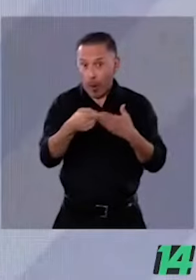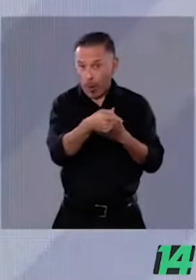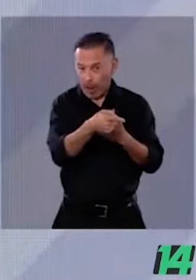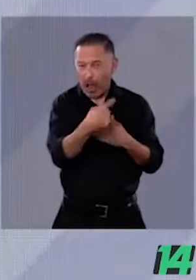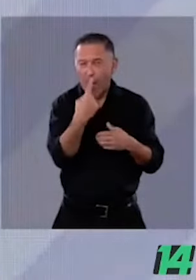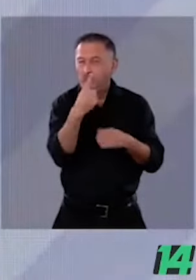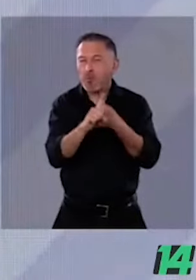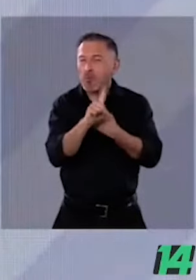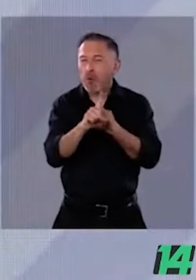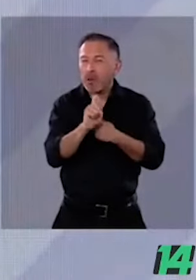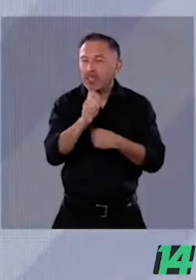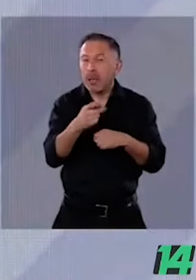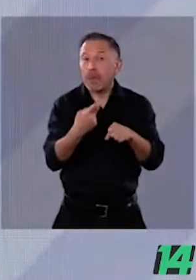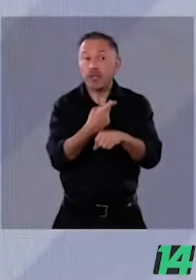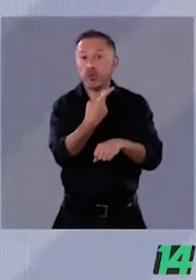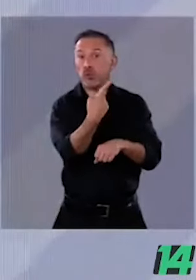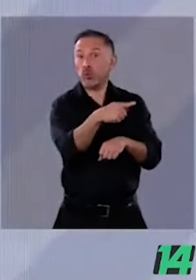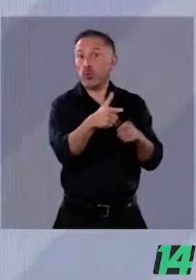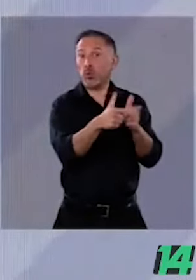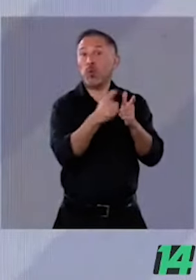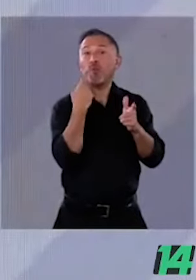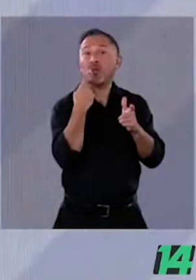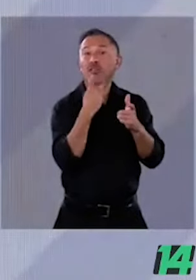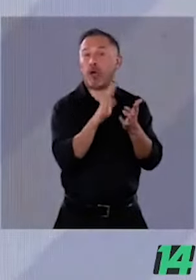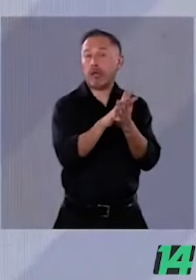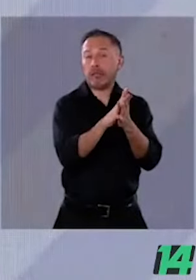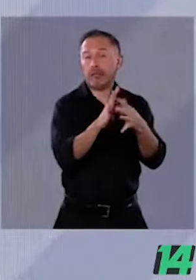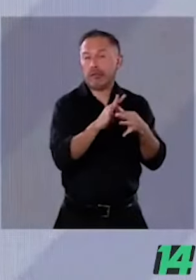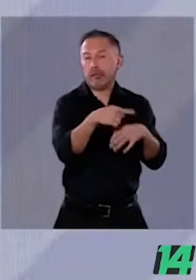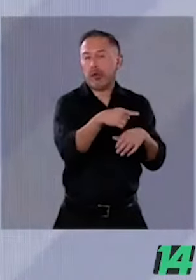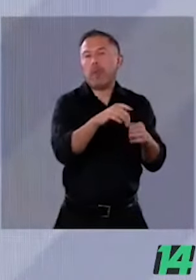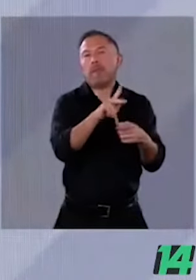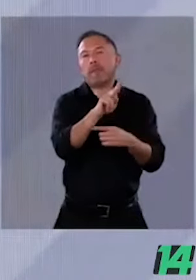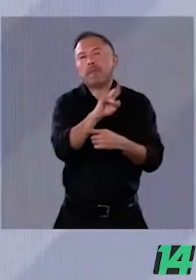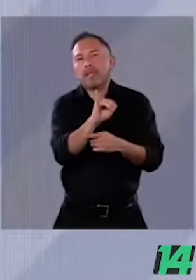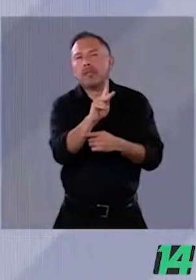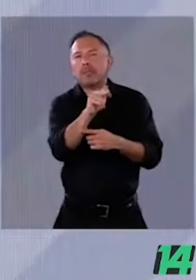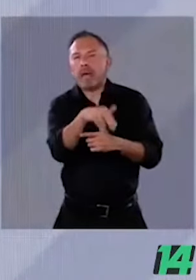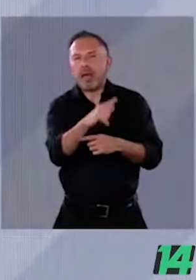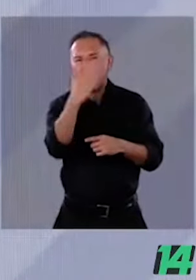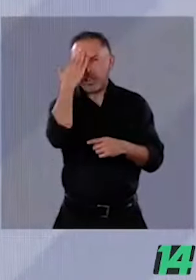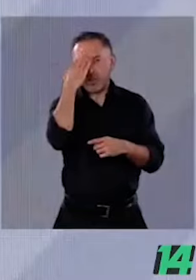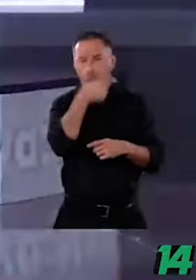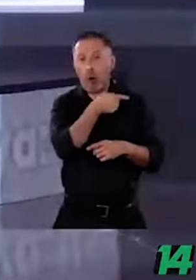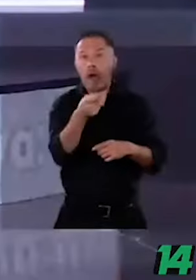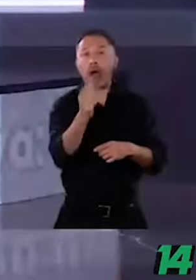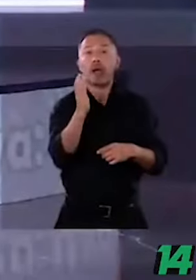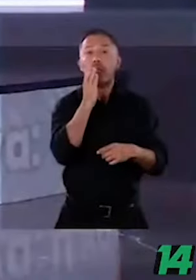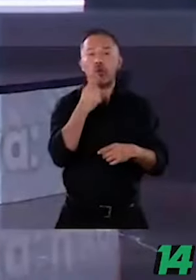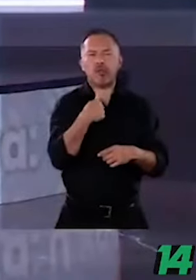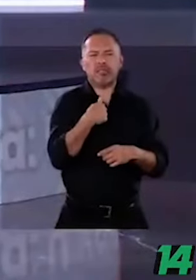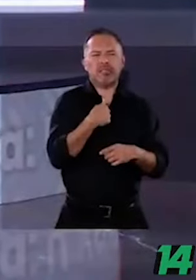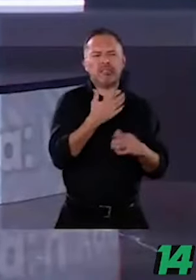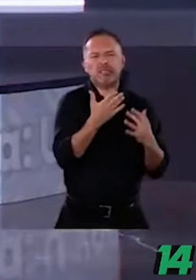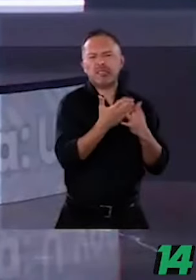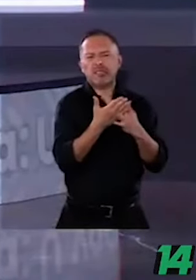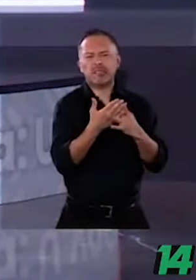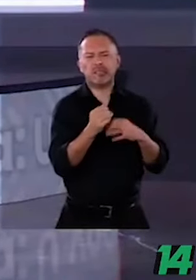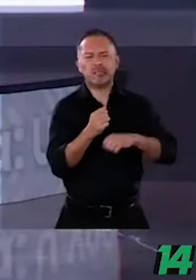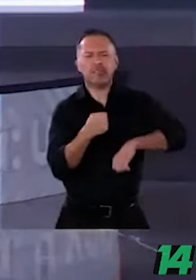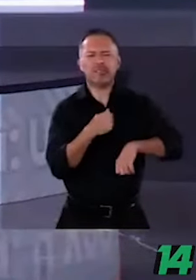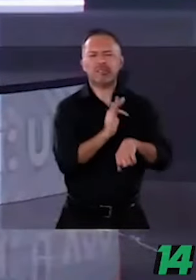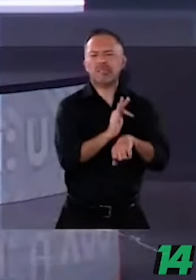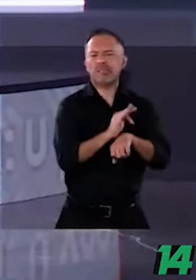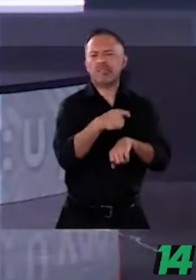lo que sucede con su coalición, que los dirigentes del PRI y del PAN se reparten las candidaturas, se reparten el poder, como se